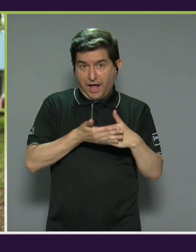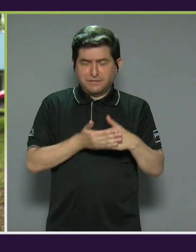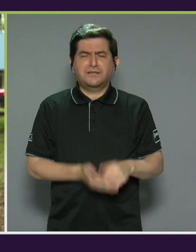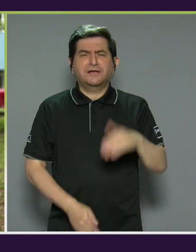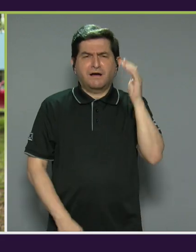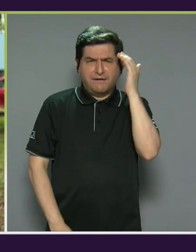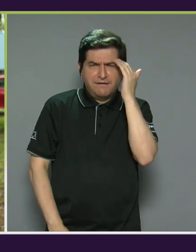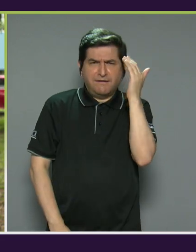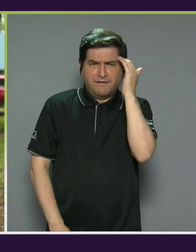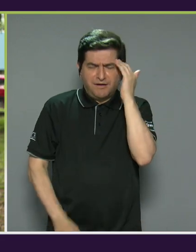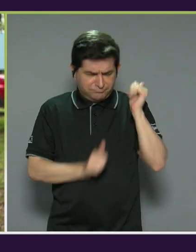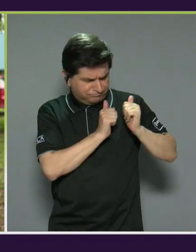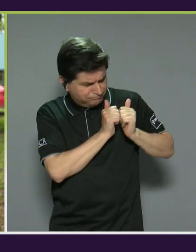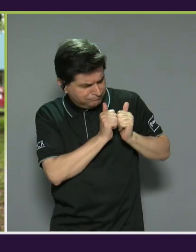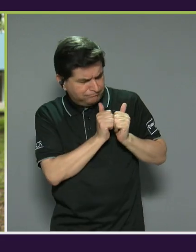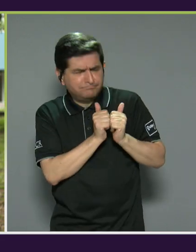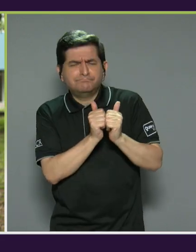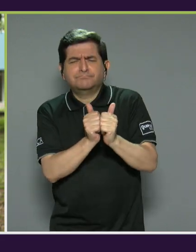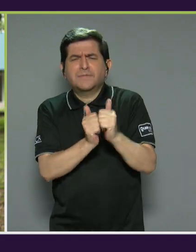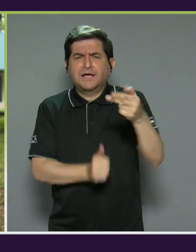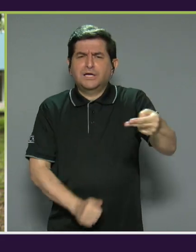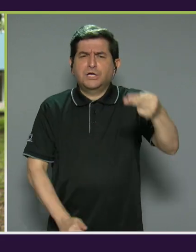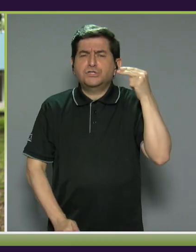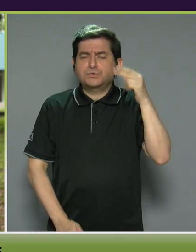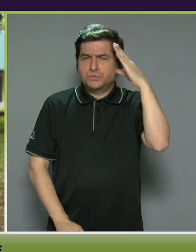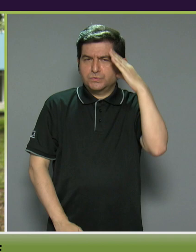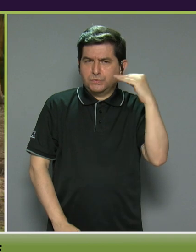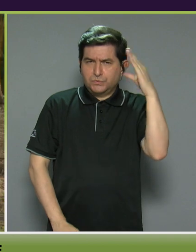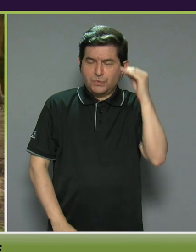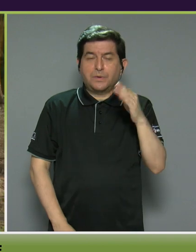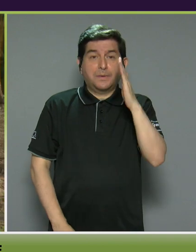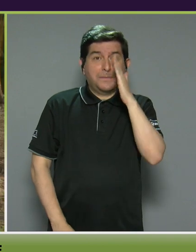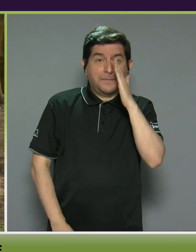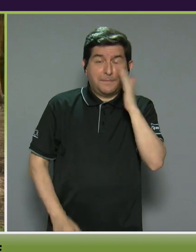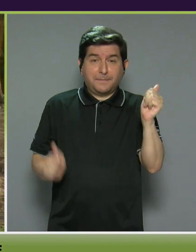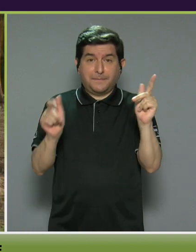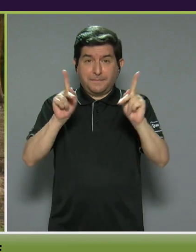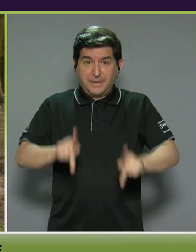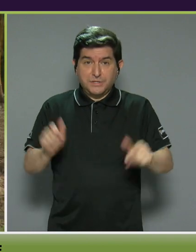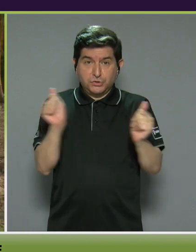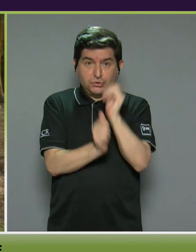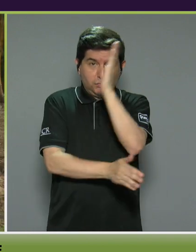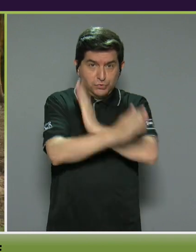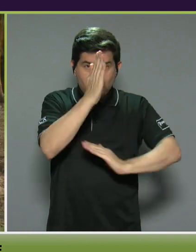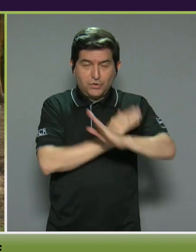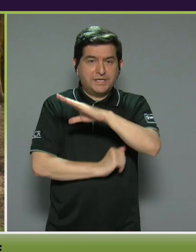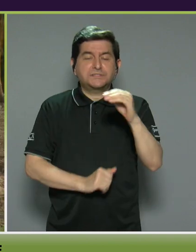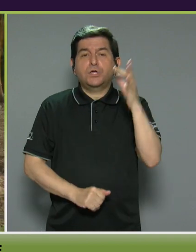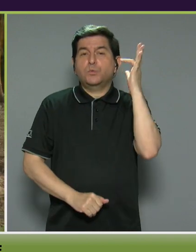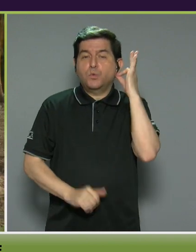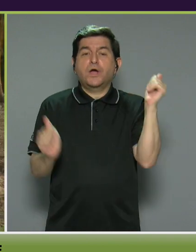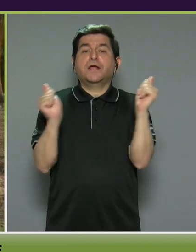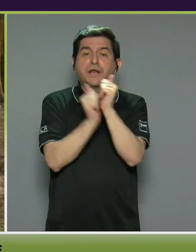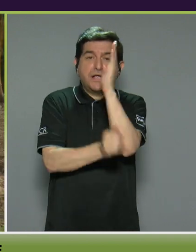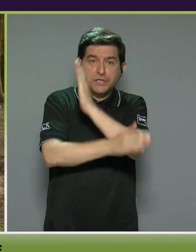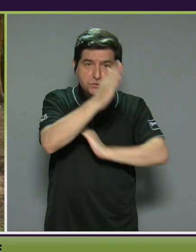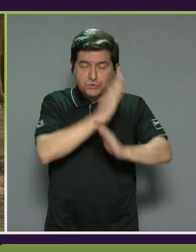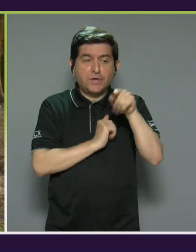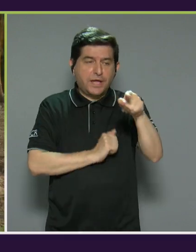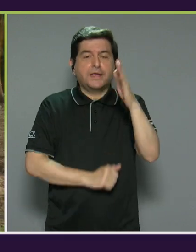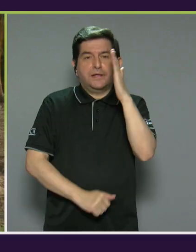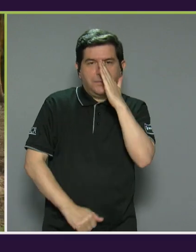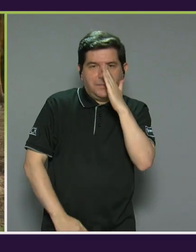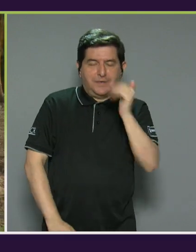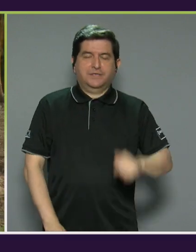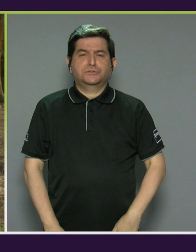ido conociendo y acompañando las historias y experiencias de madres de personas con discapacidad y de mujeres con discapacidad que son